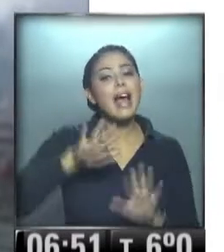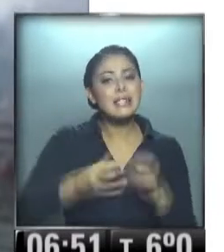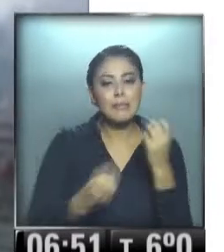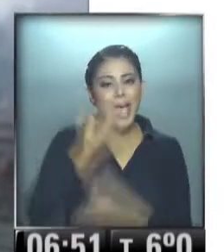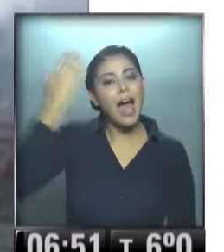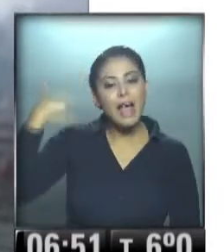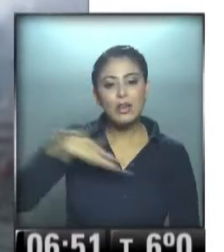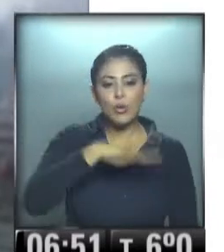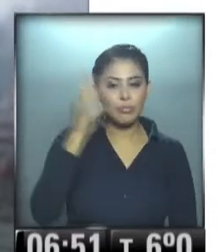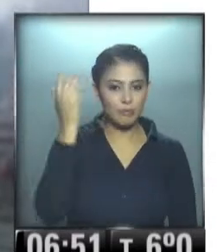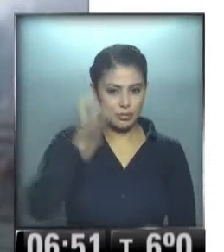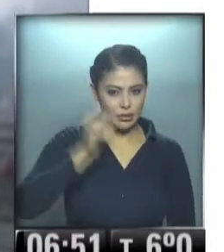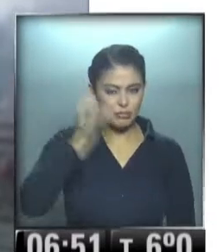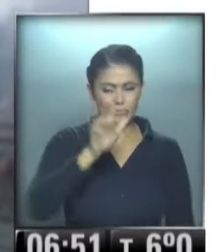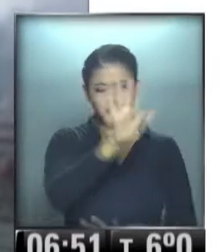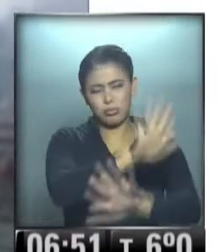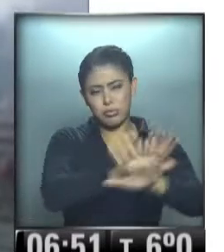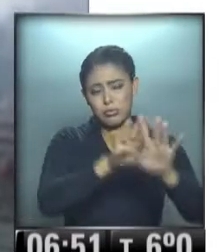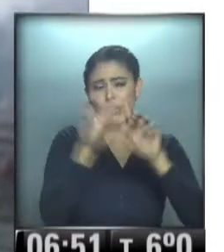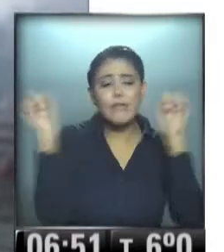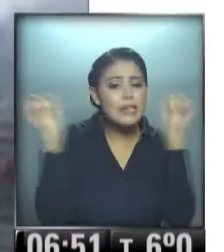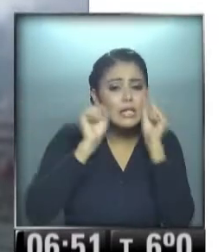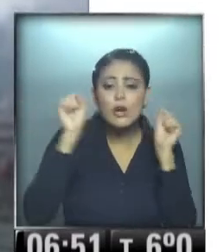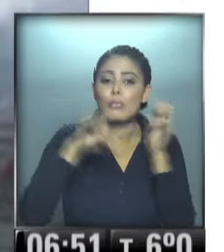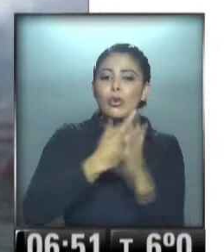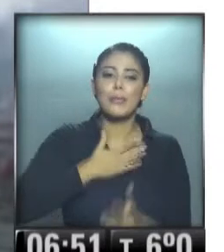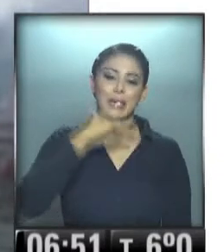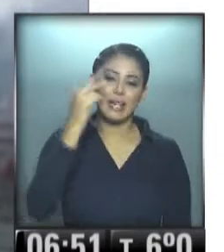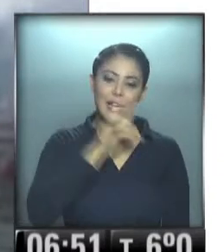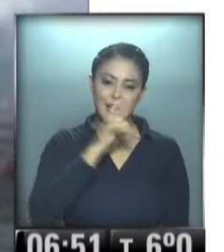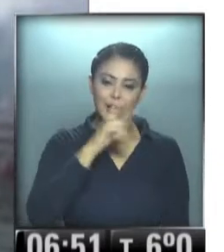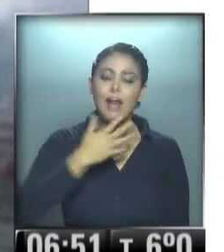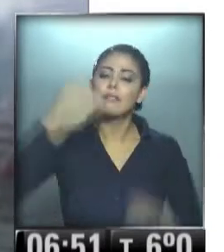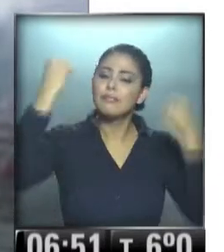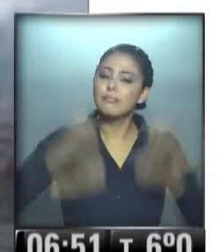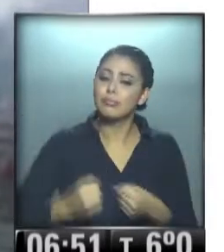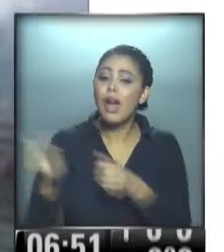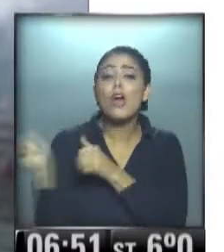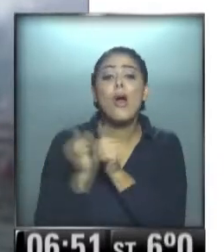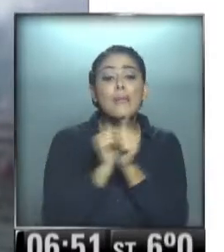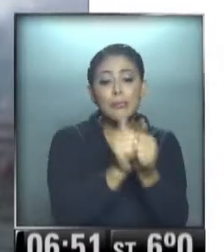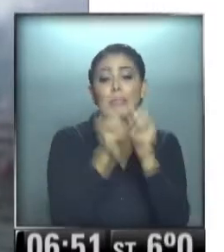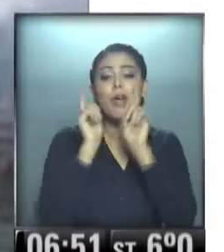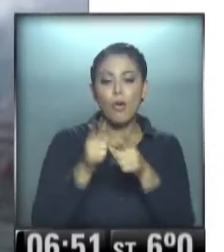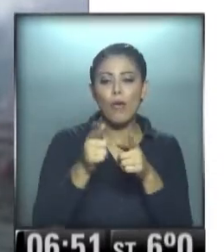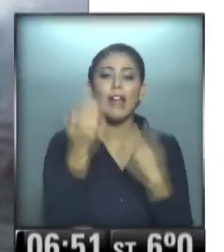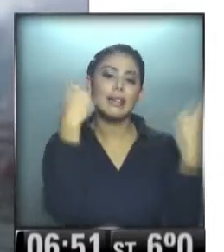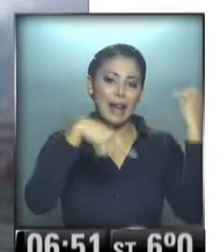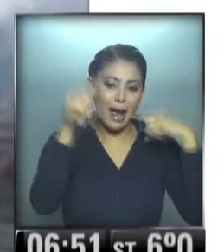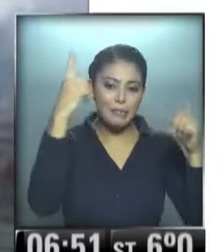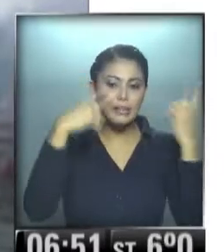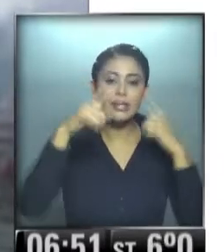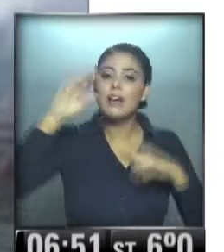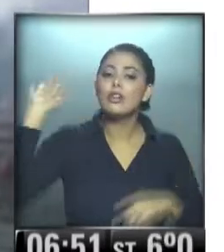mañana ayer en La Feliz. Mucho niebla y mucho frío, pero mi hija Magalí decidió acompañarme igual para hacer trámites.